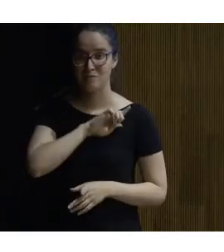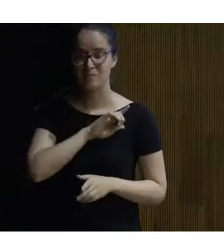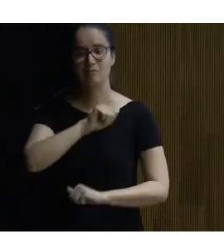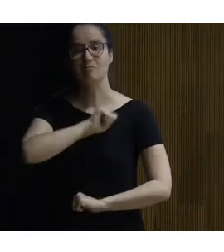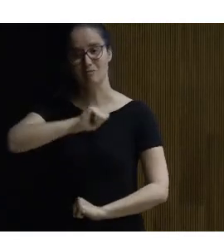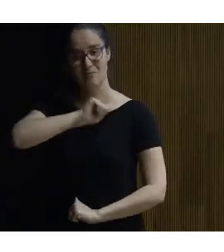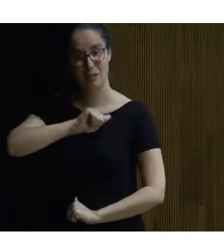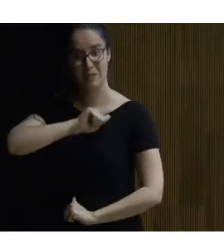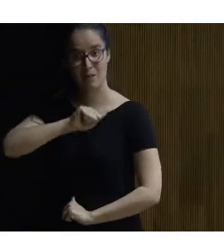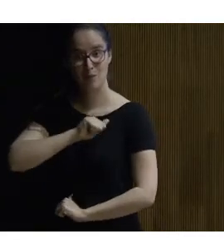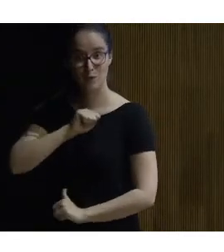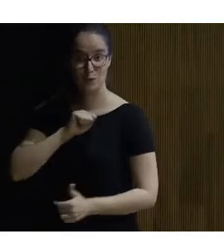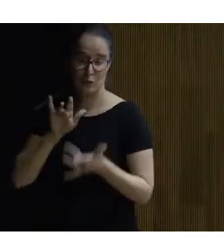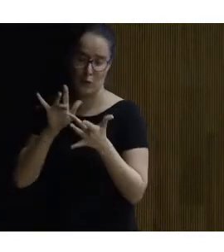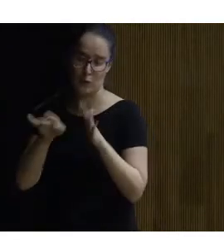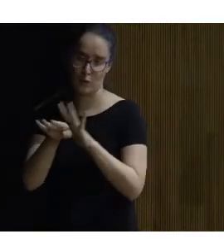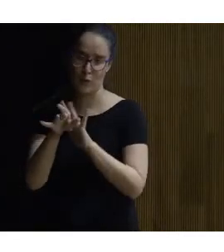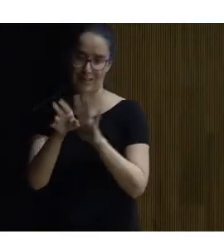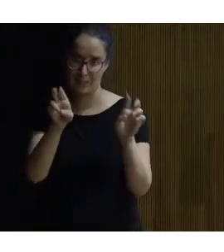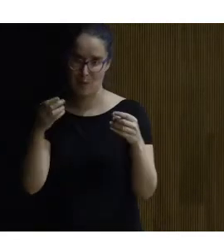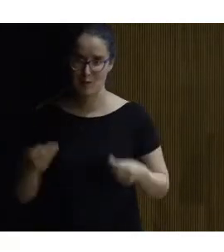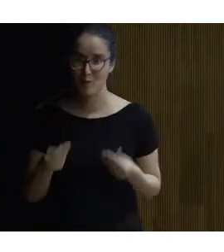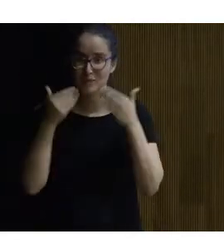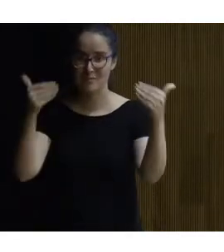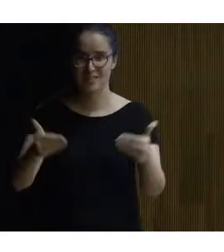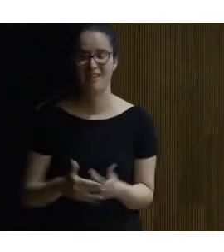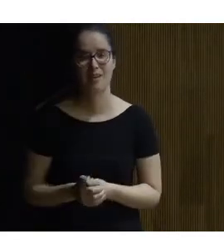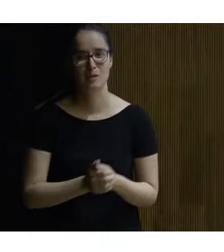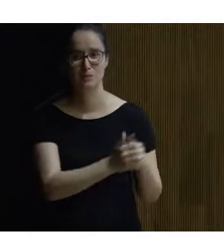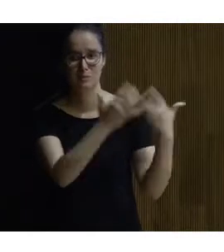esperamos seguir en contacto con este tema ¿vale? muchas gracias